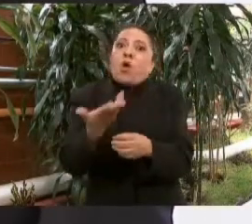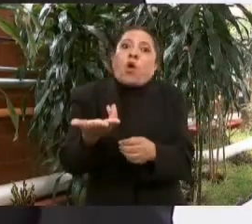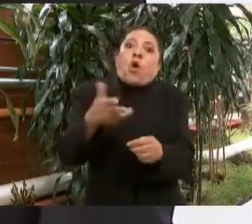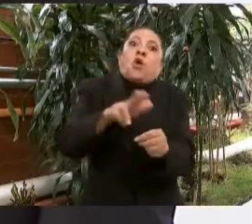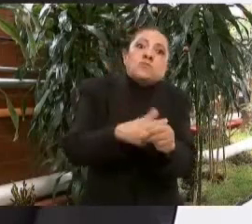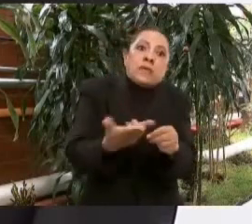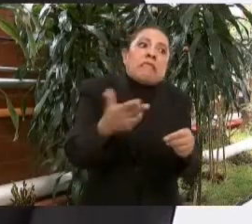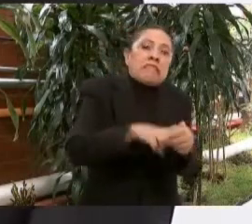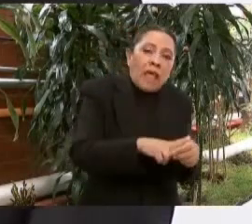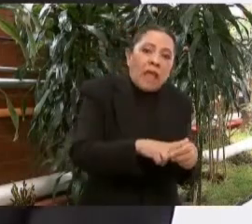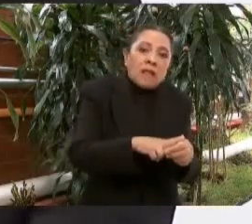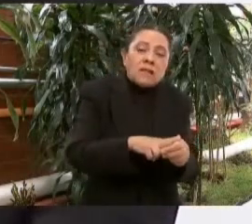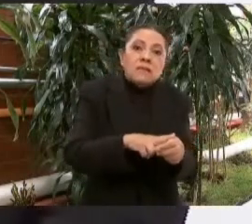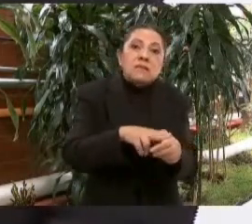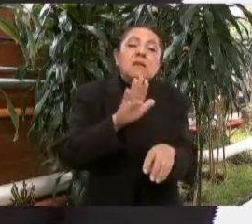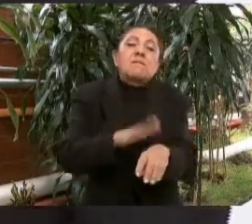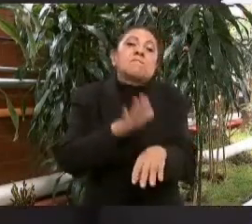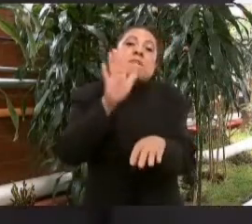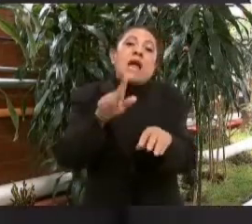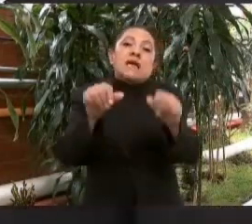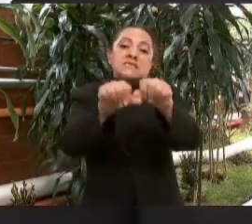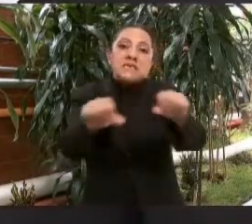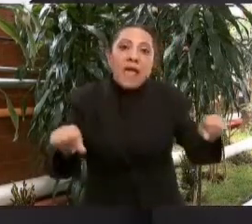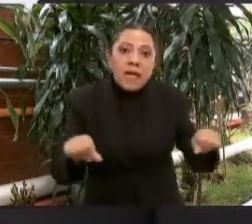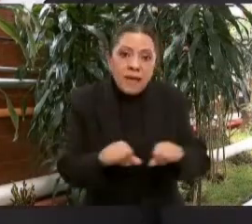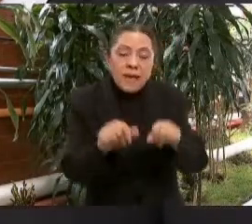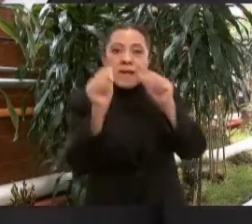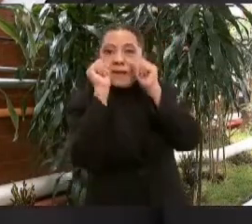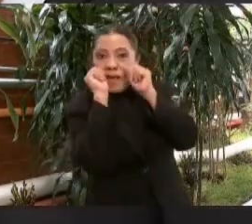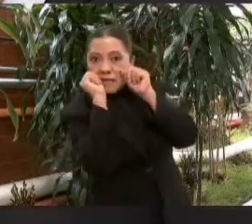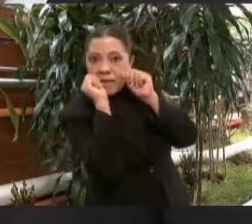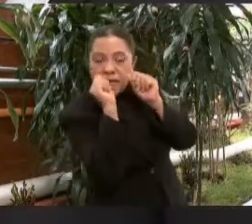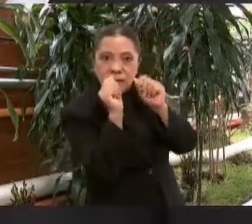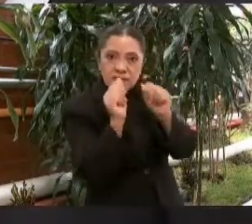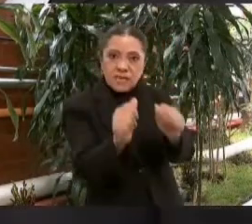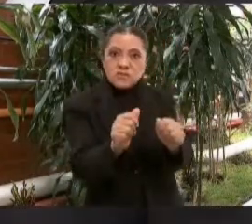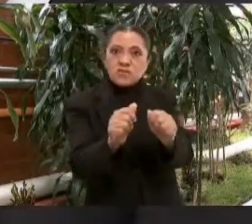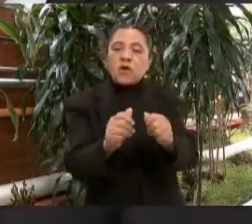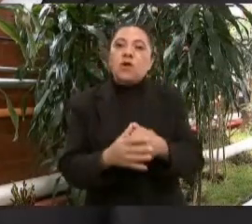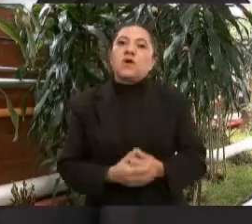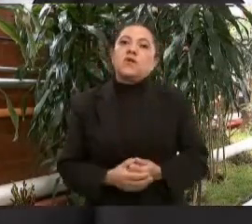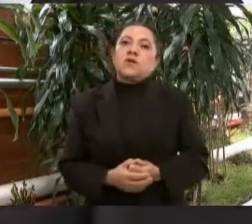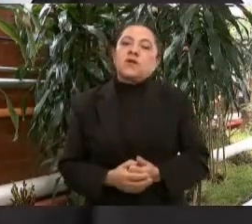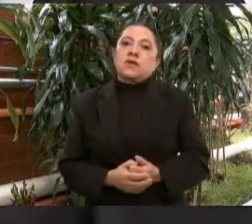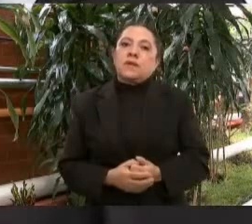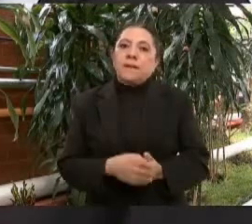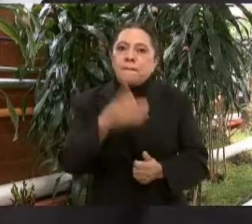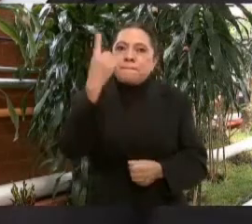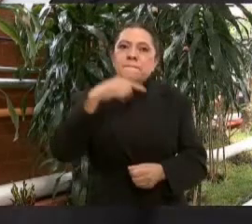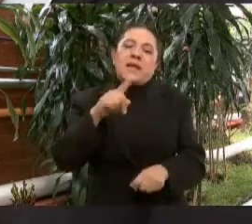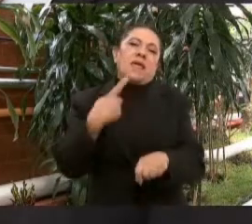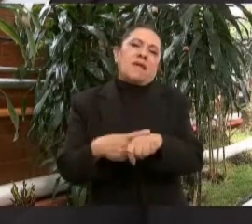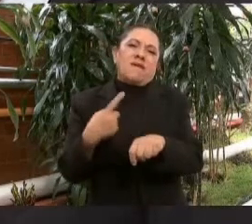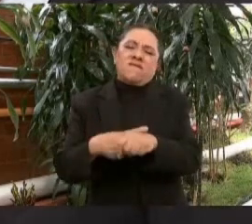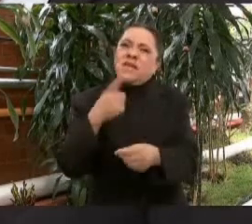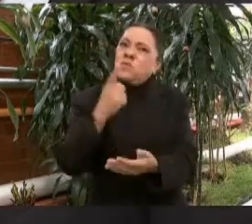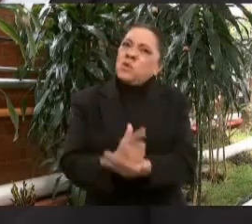sobre todo las áreas de atención de enfermos graves,